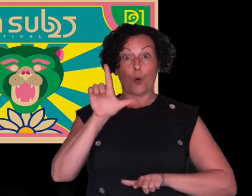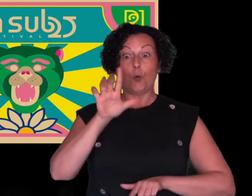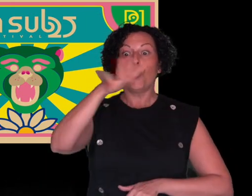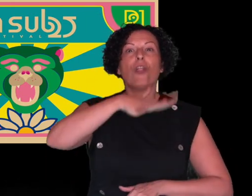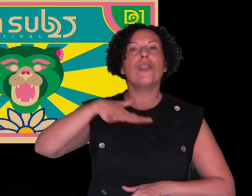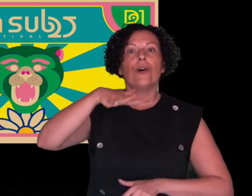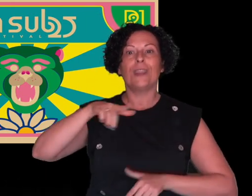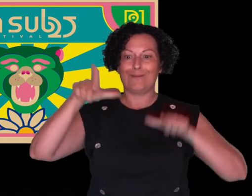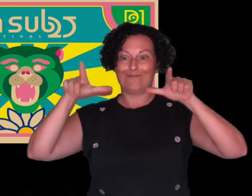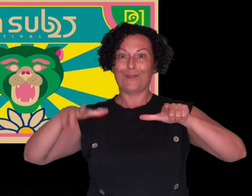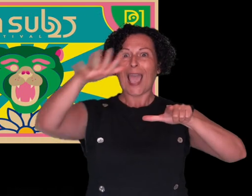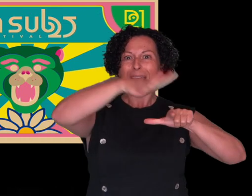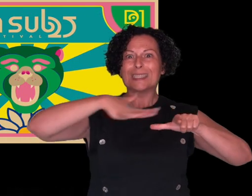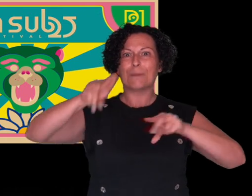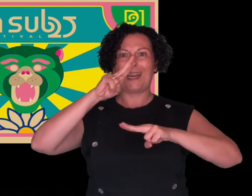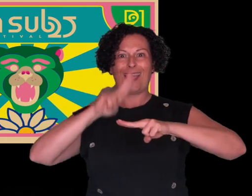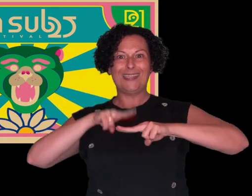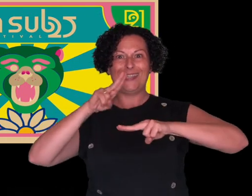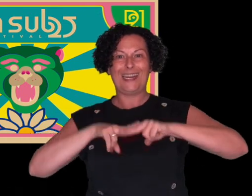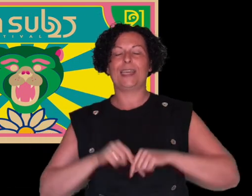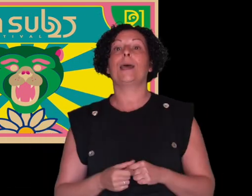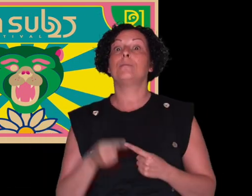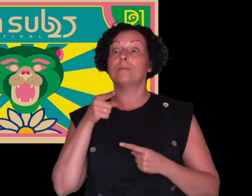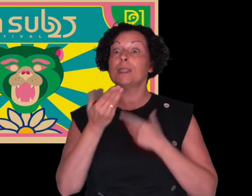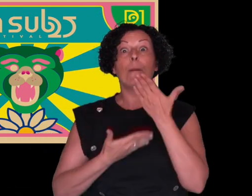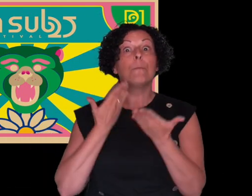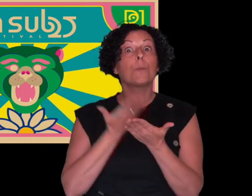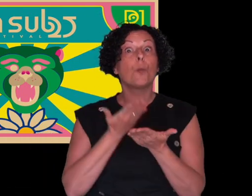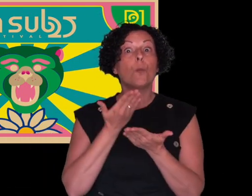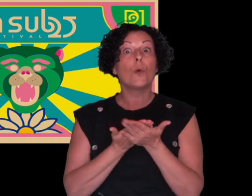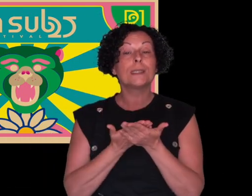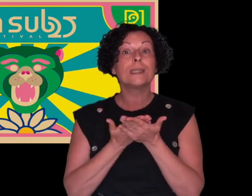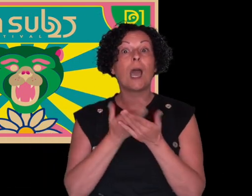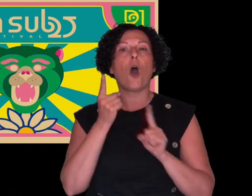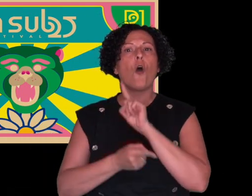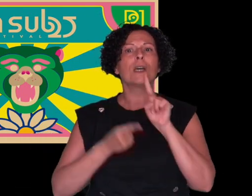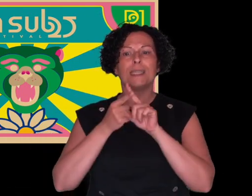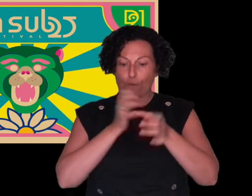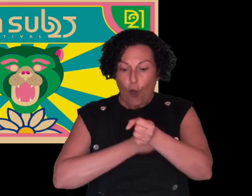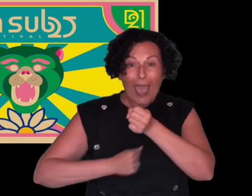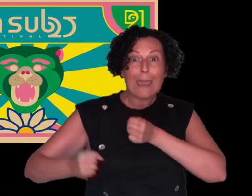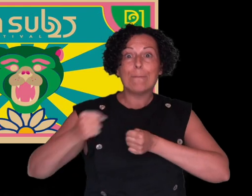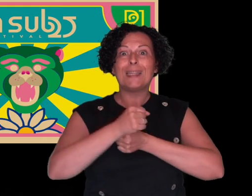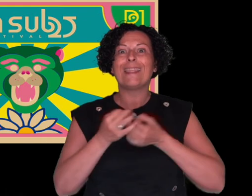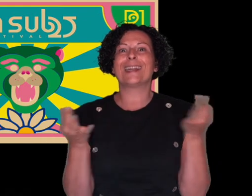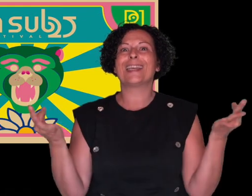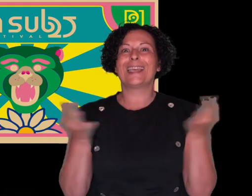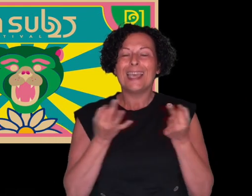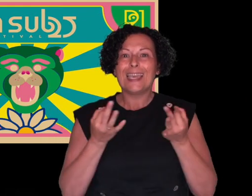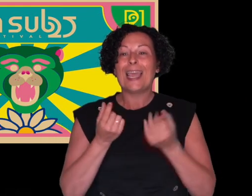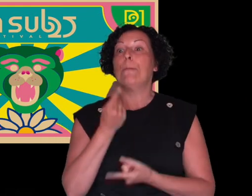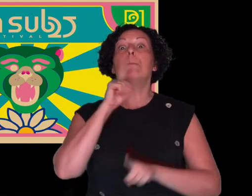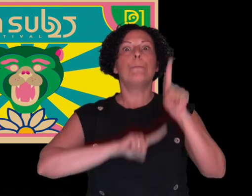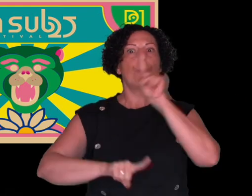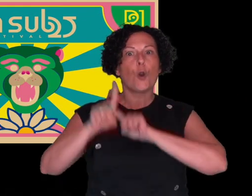de julio en la Esplanada Negra. Una propuesta en la que podrás empatizar con las